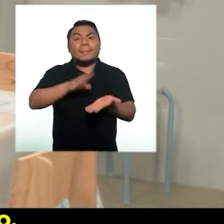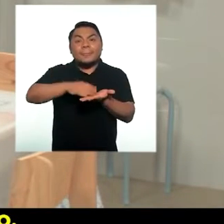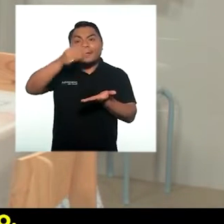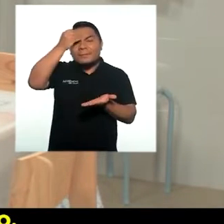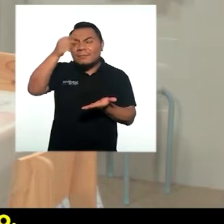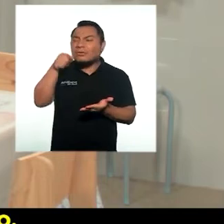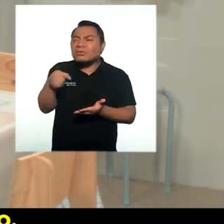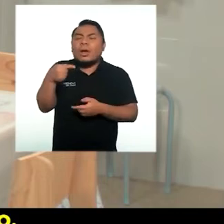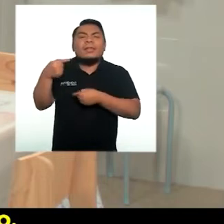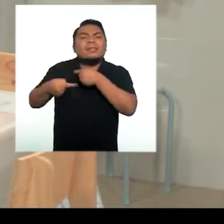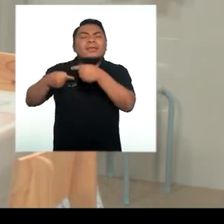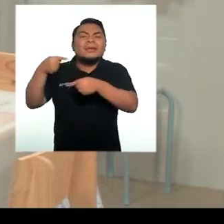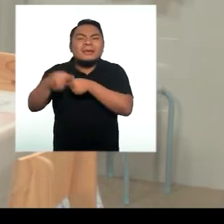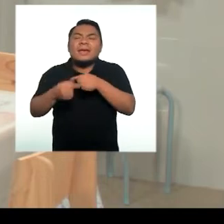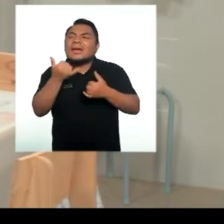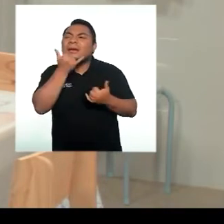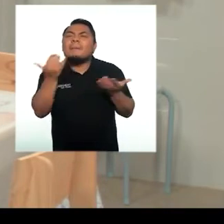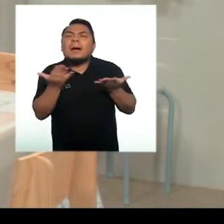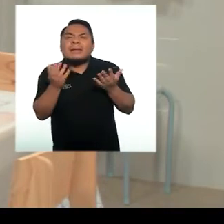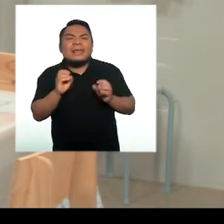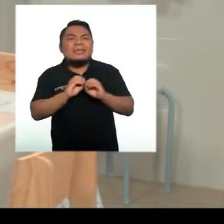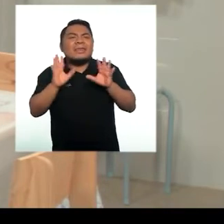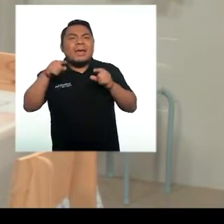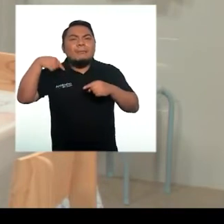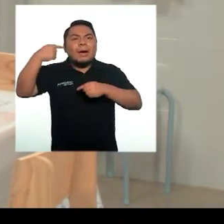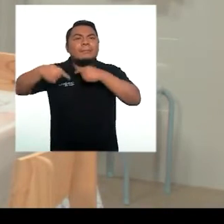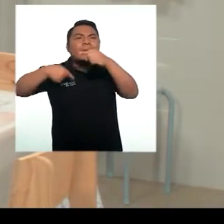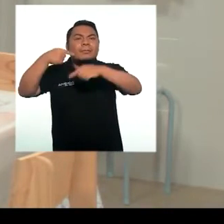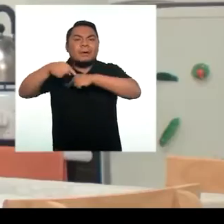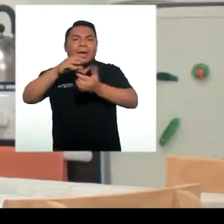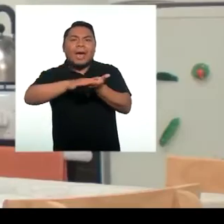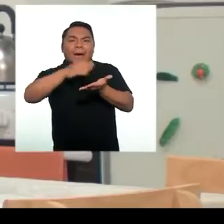aprendemos de lo cotidiano, de lo que sucede día a día.